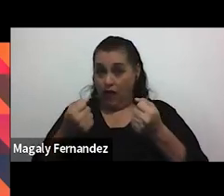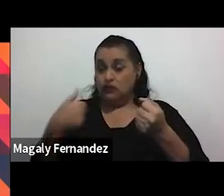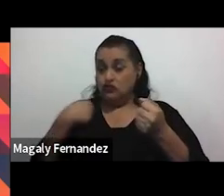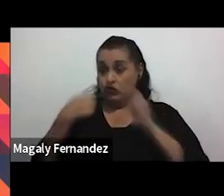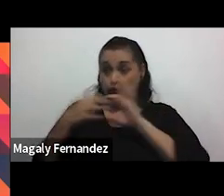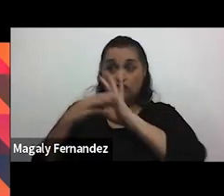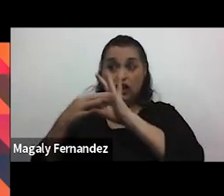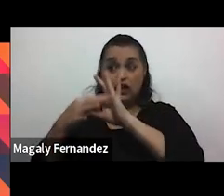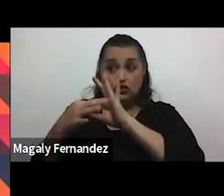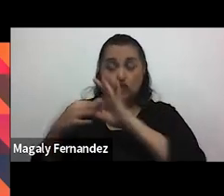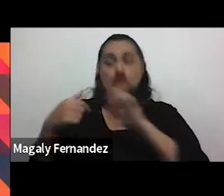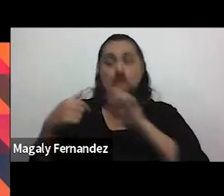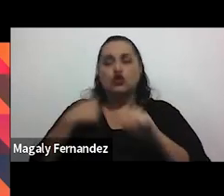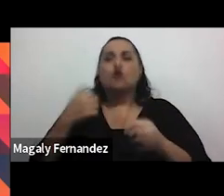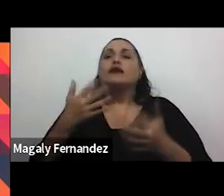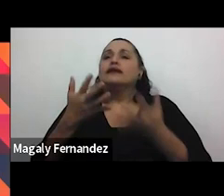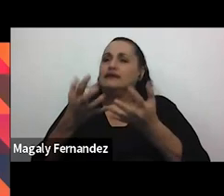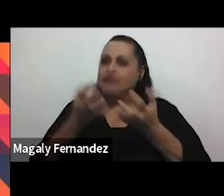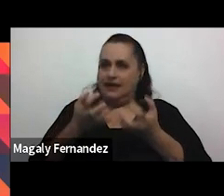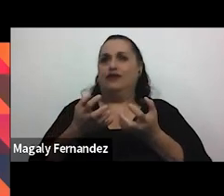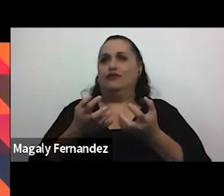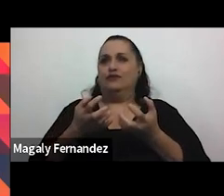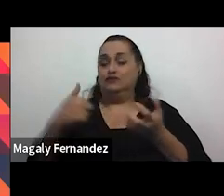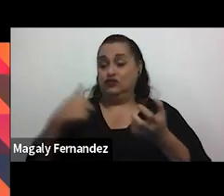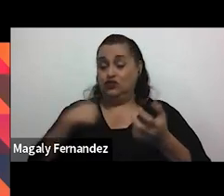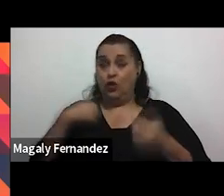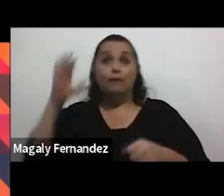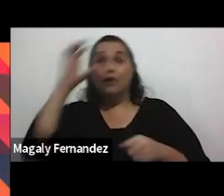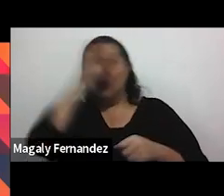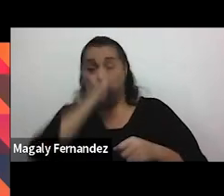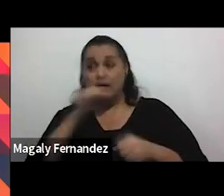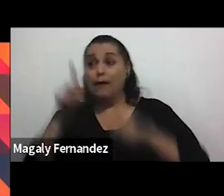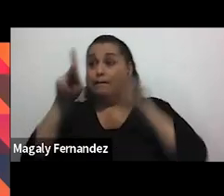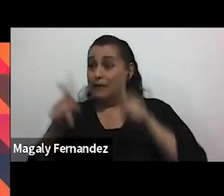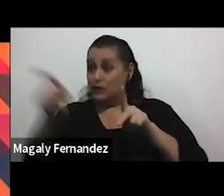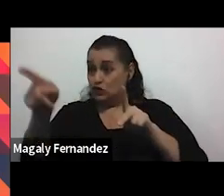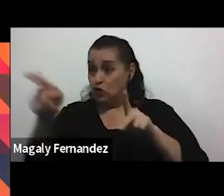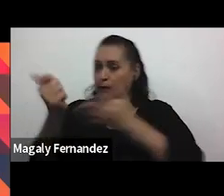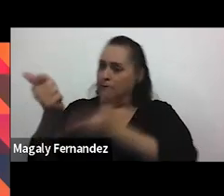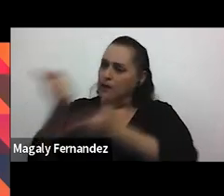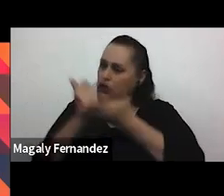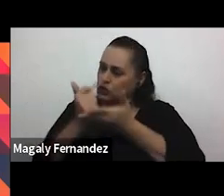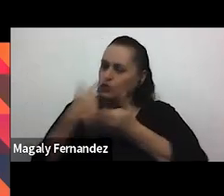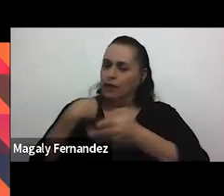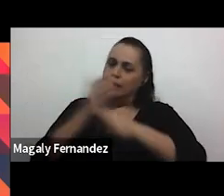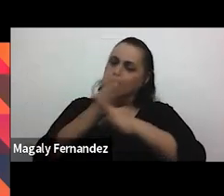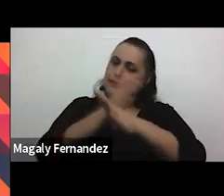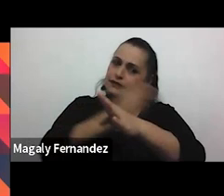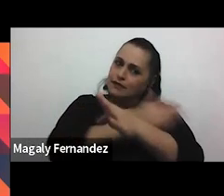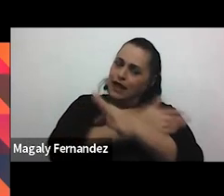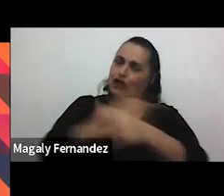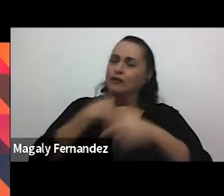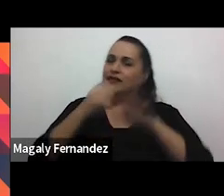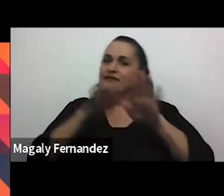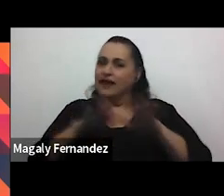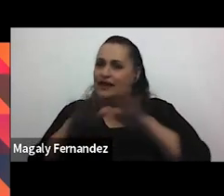por elección e identifico que es una persona que aporta a mi crecimiento y mi tranquilidad y mi estabilidad